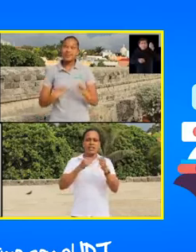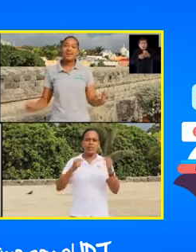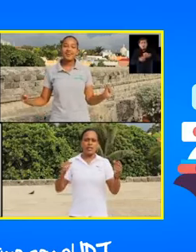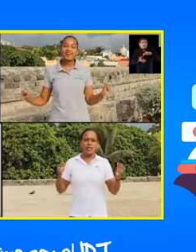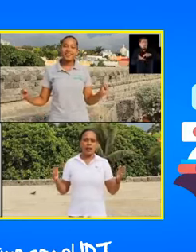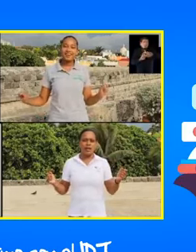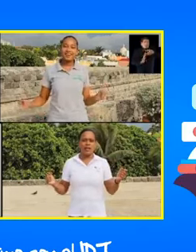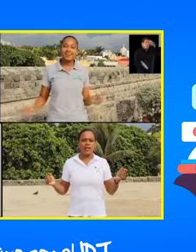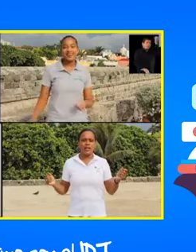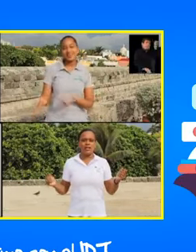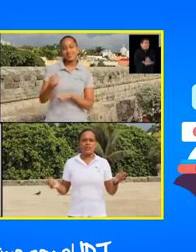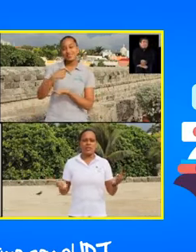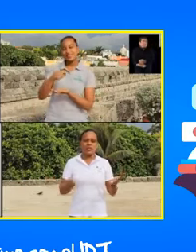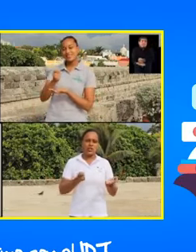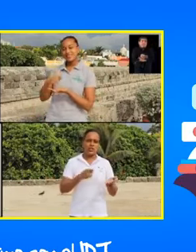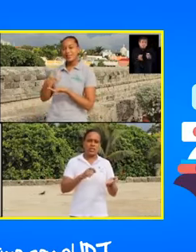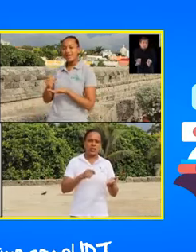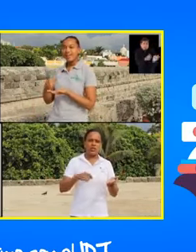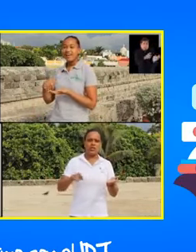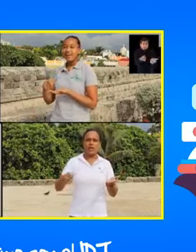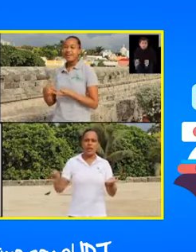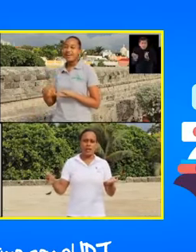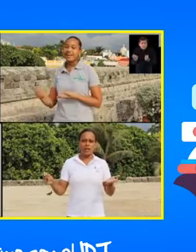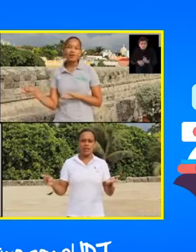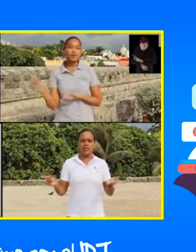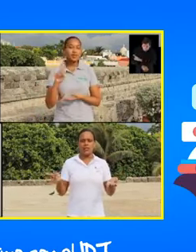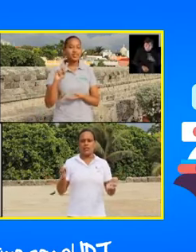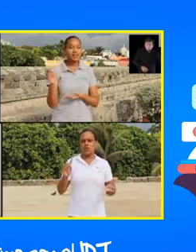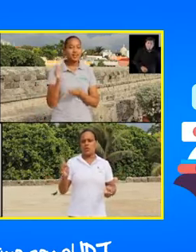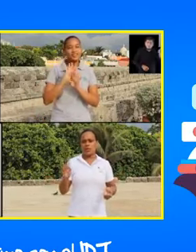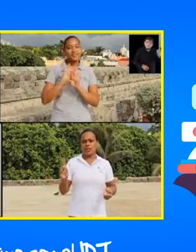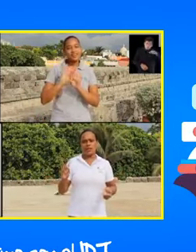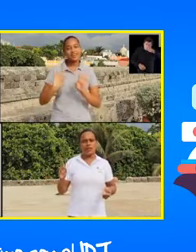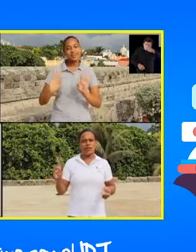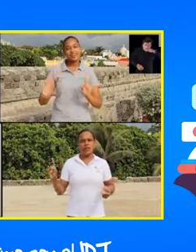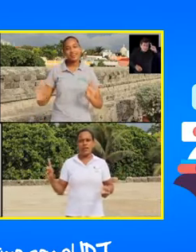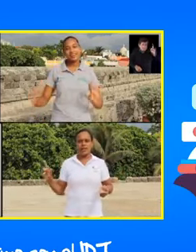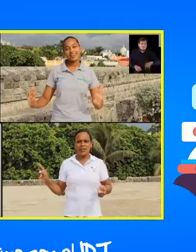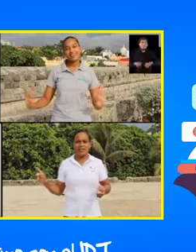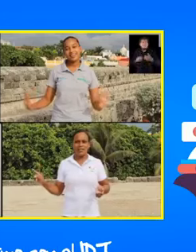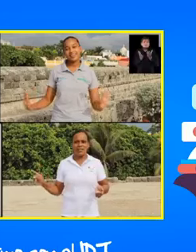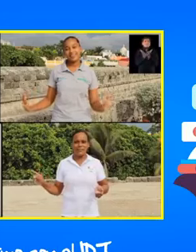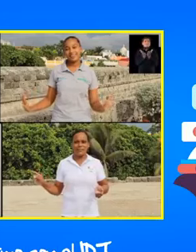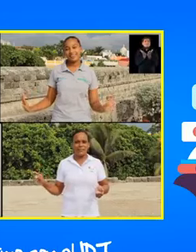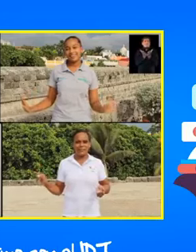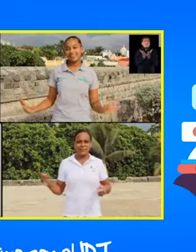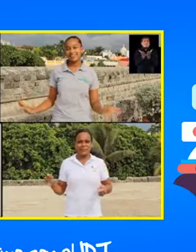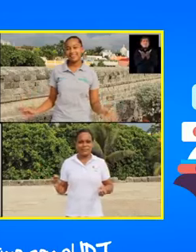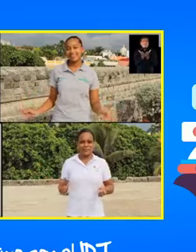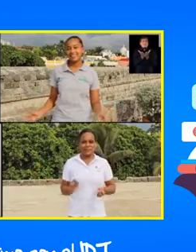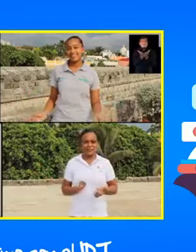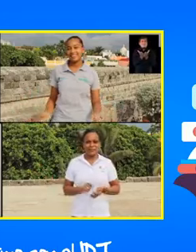tienen que terminar Niños a estudiar, nunca a trabajar